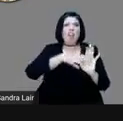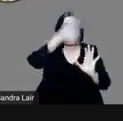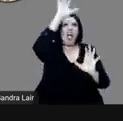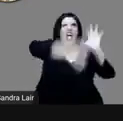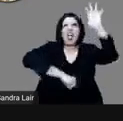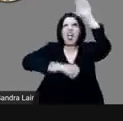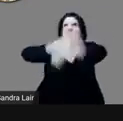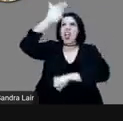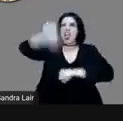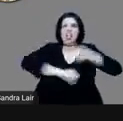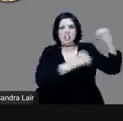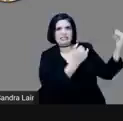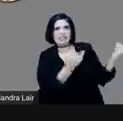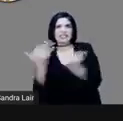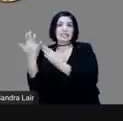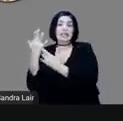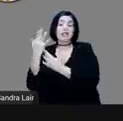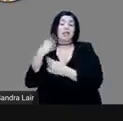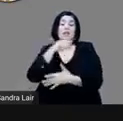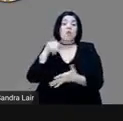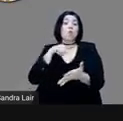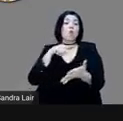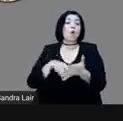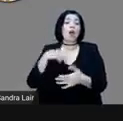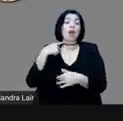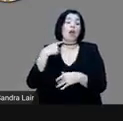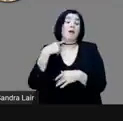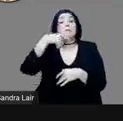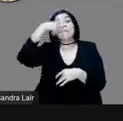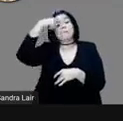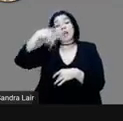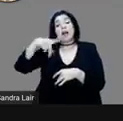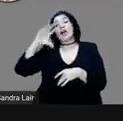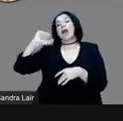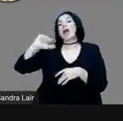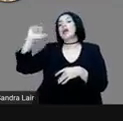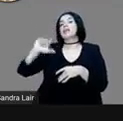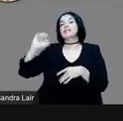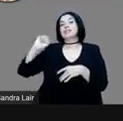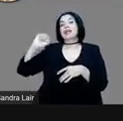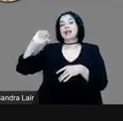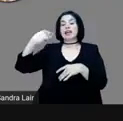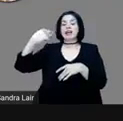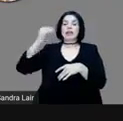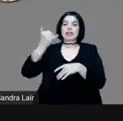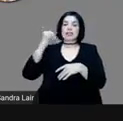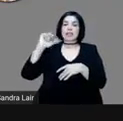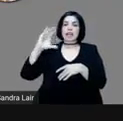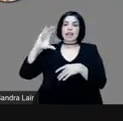residencia en el Palacio de Axayacal, etc. Esto va a provocar una indignación tremenda.